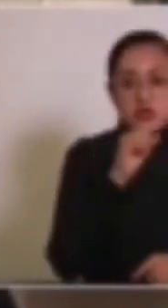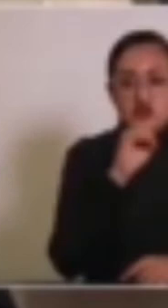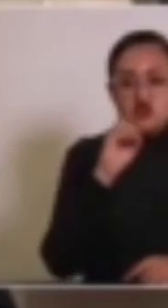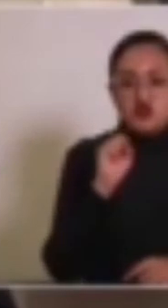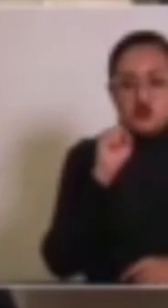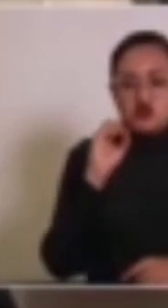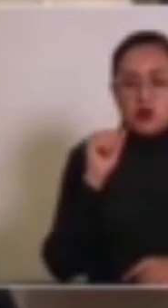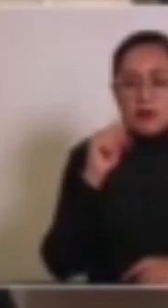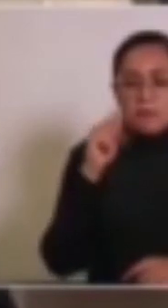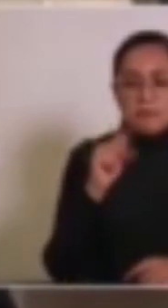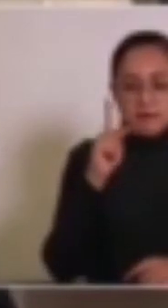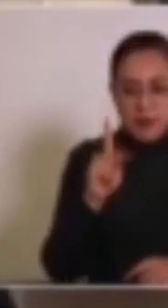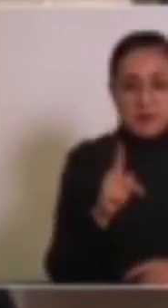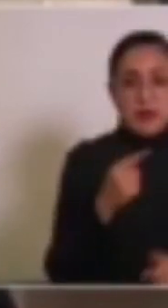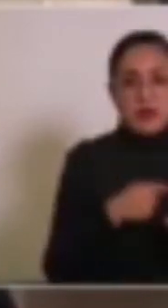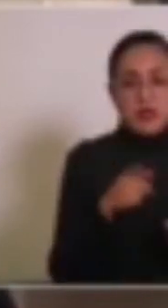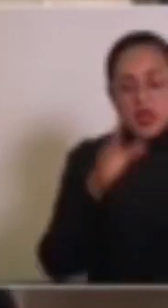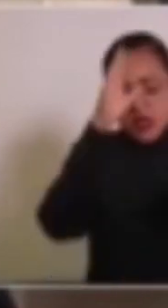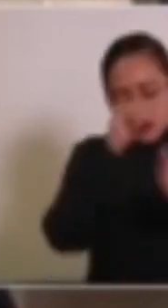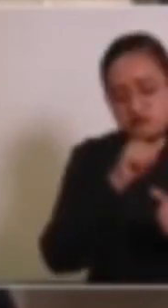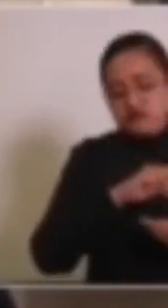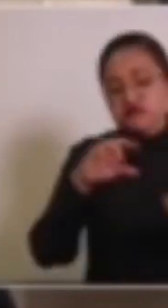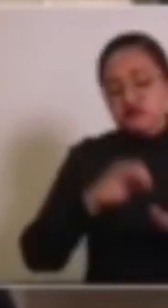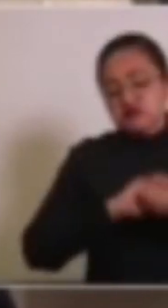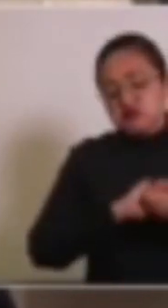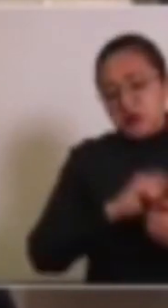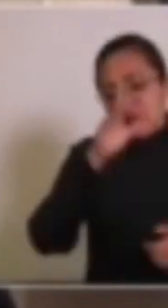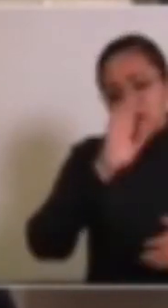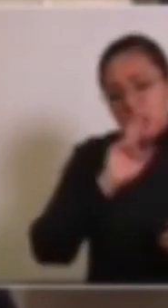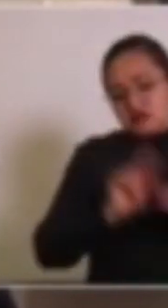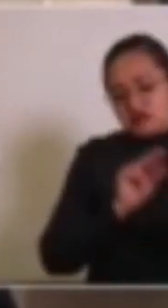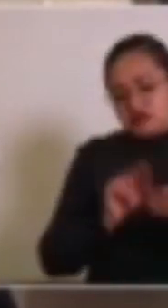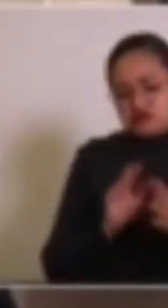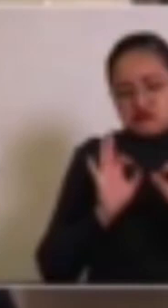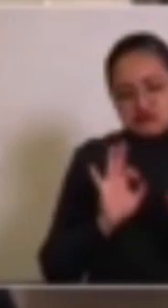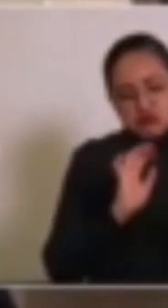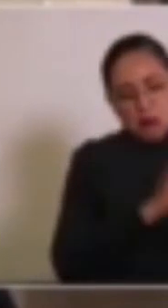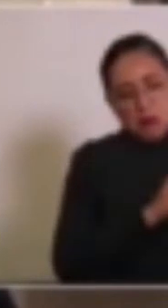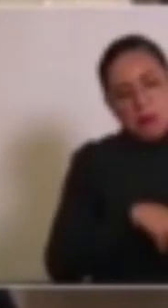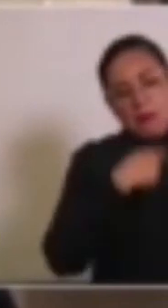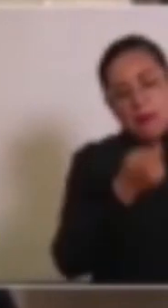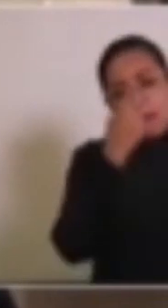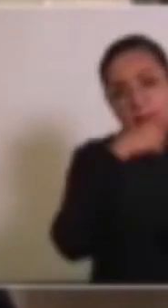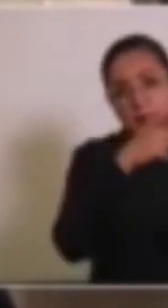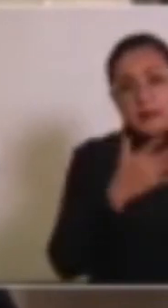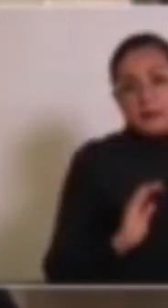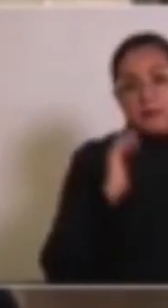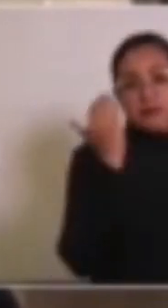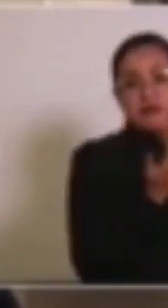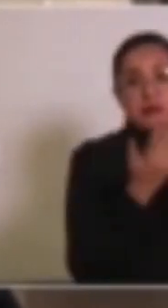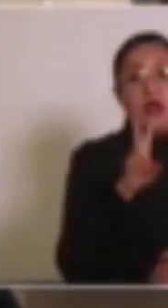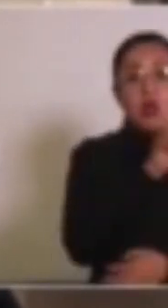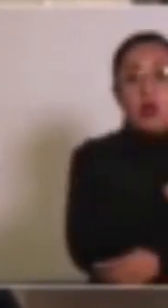los APAP hacen un convenio, firman un acuerdo para construir una planta tratadora